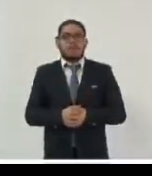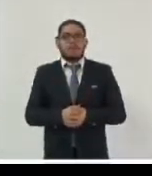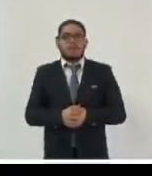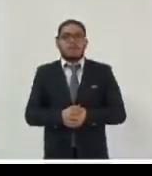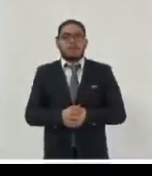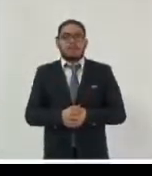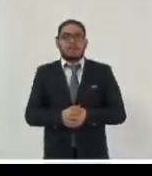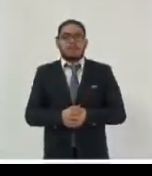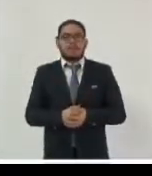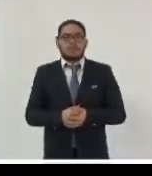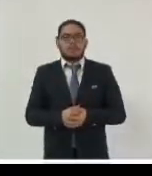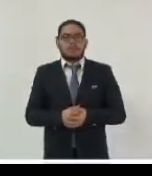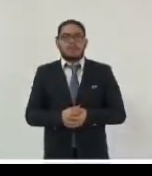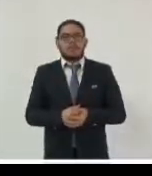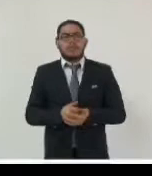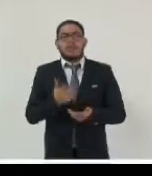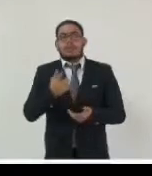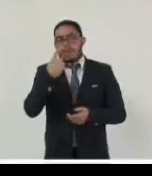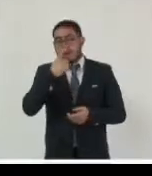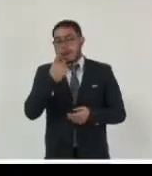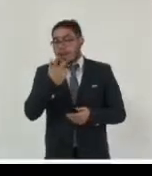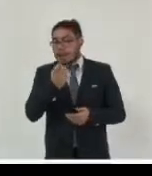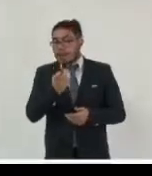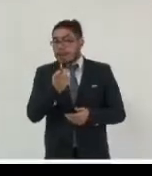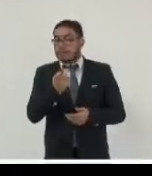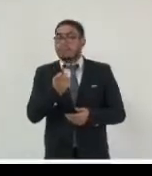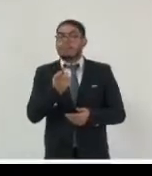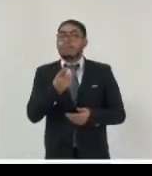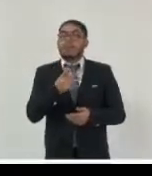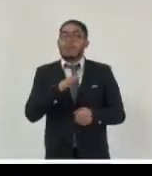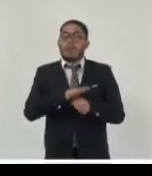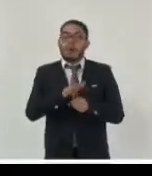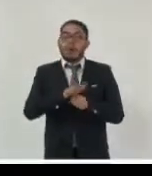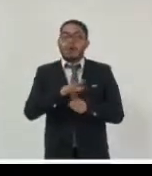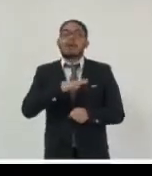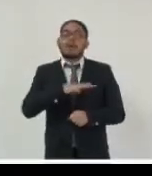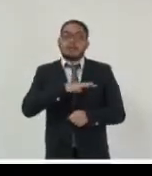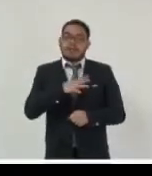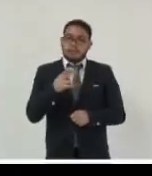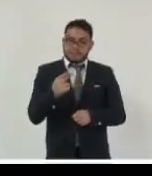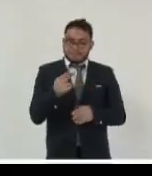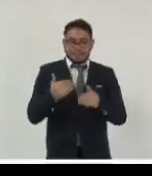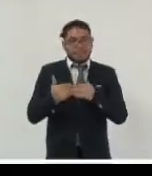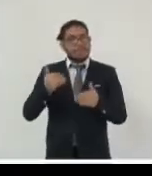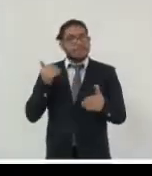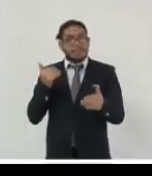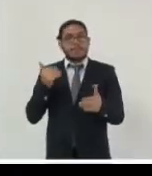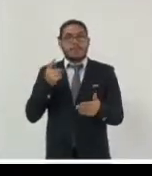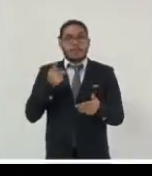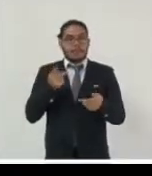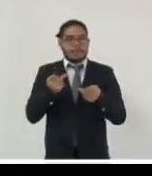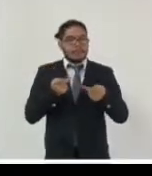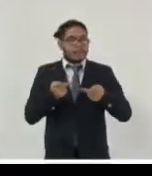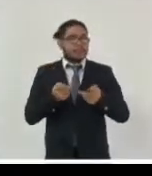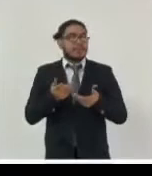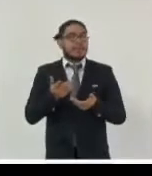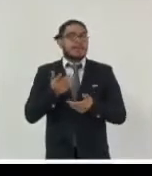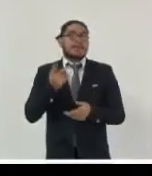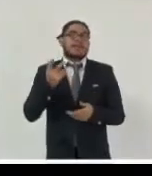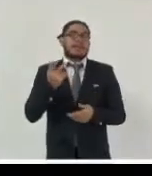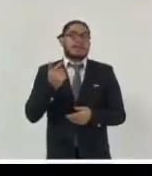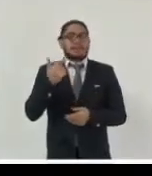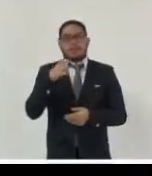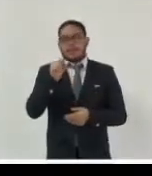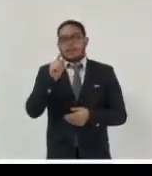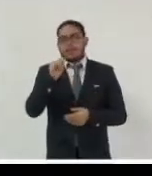que plantarnos para poder pensar una gestión fuerte de de la